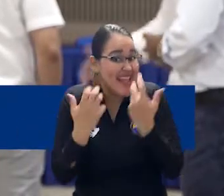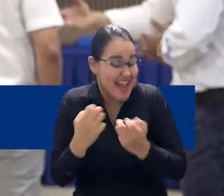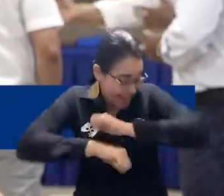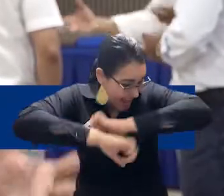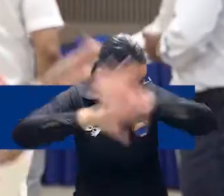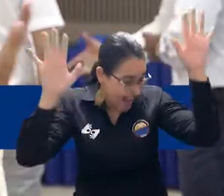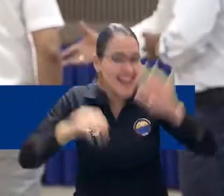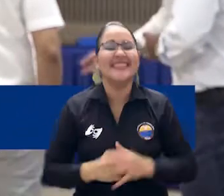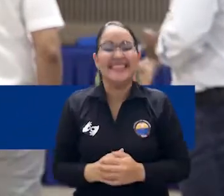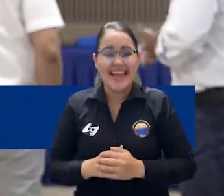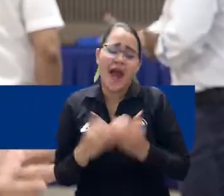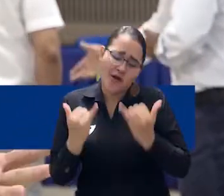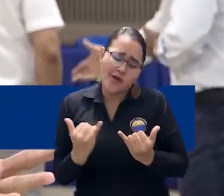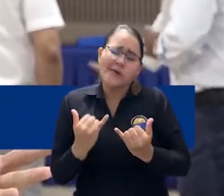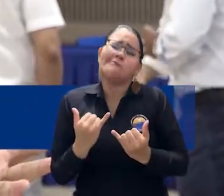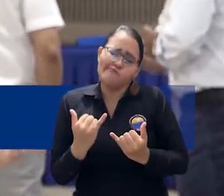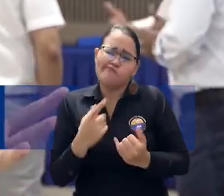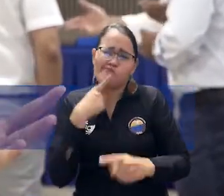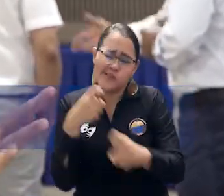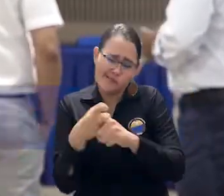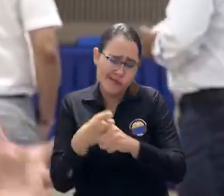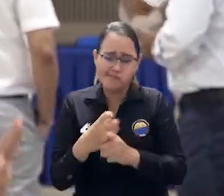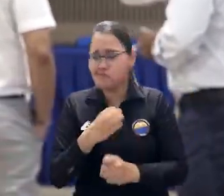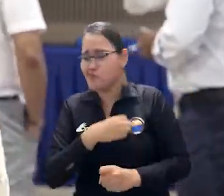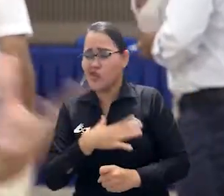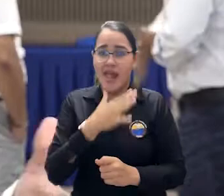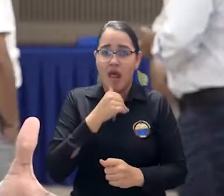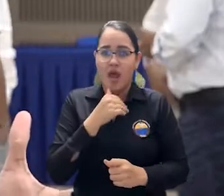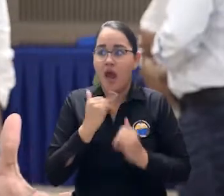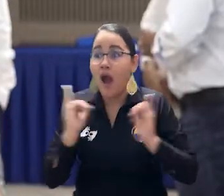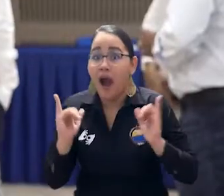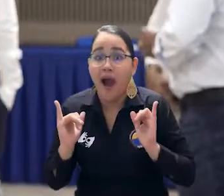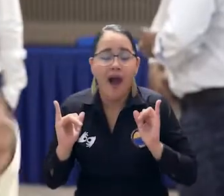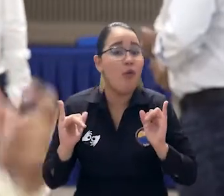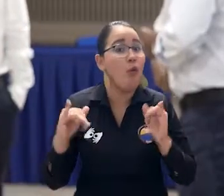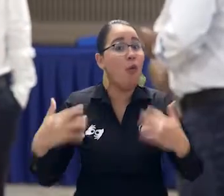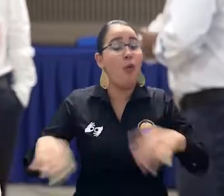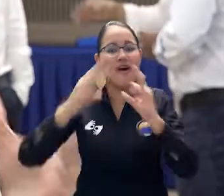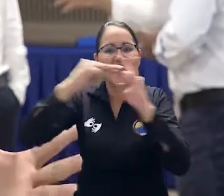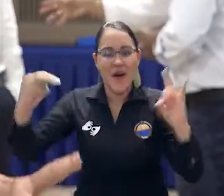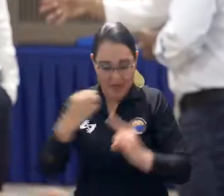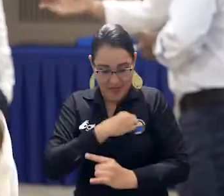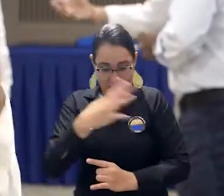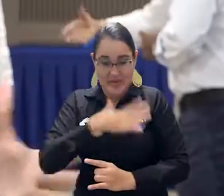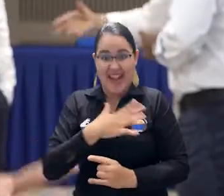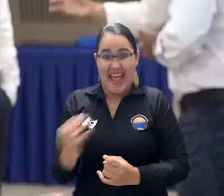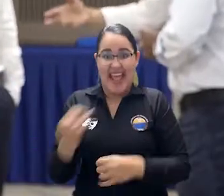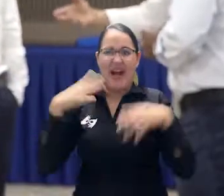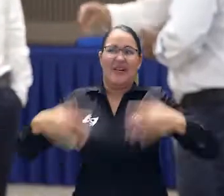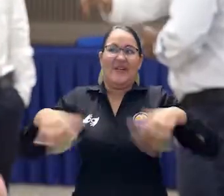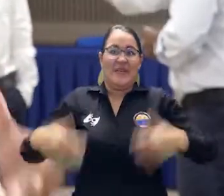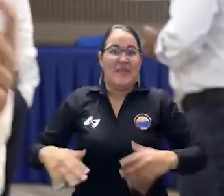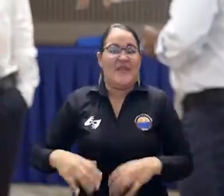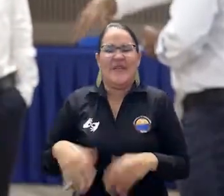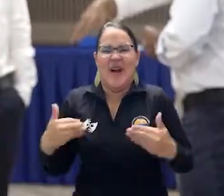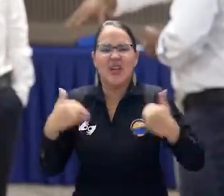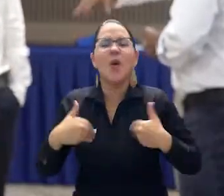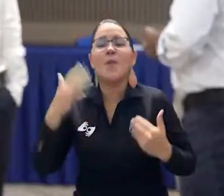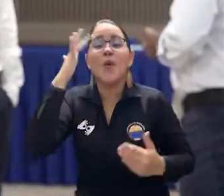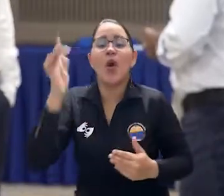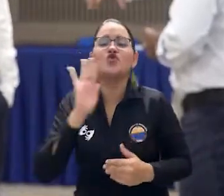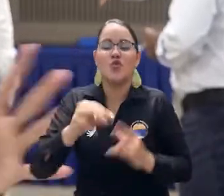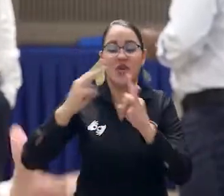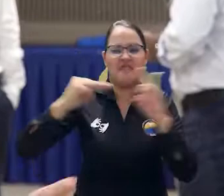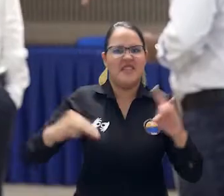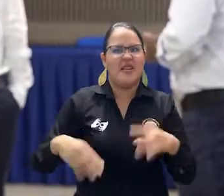deseamos y quizás no hemos tenido la oportunidad. En este momento la tenemos y nos lo está brindando la Universidad del Magdalena,